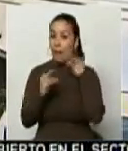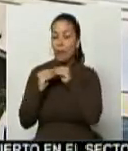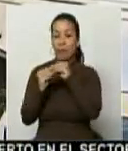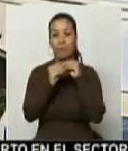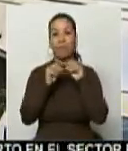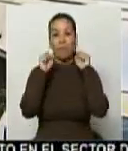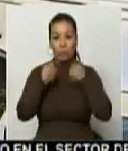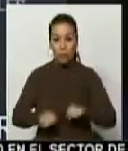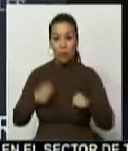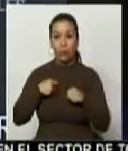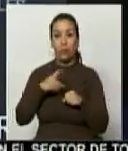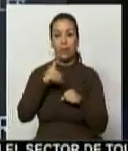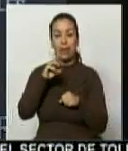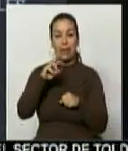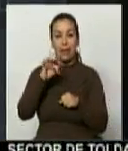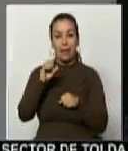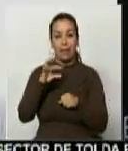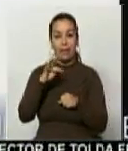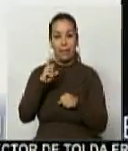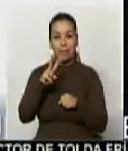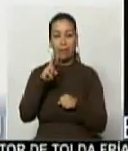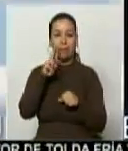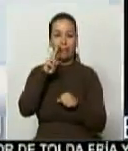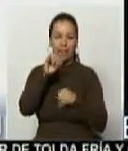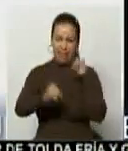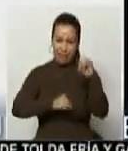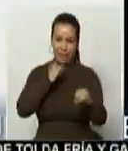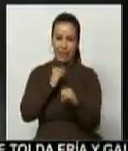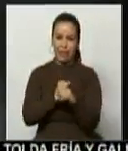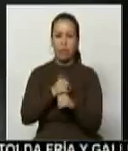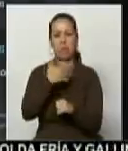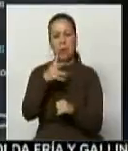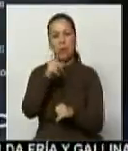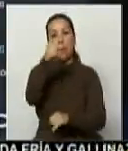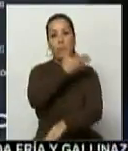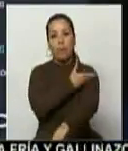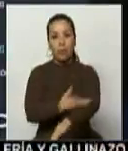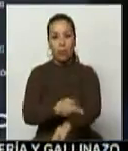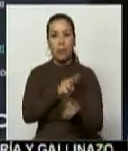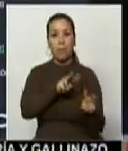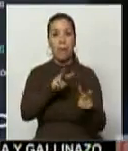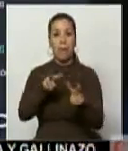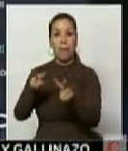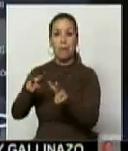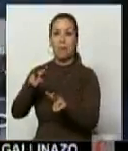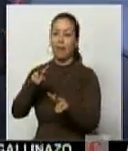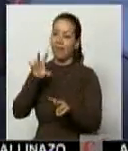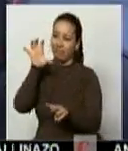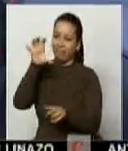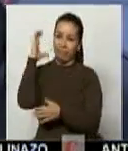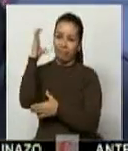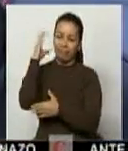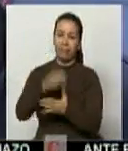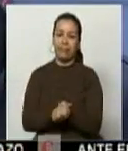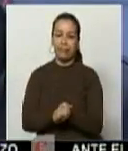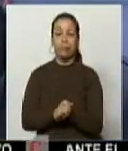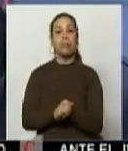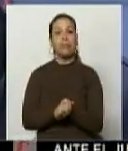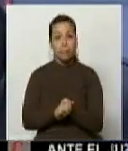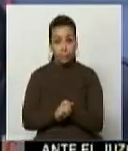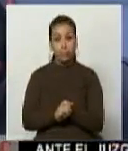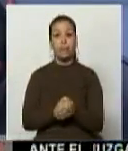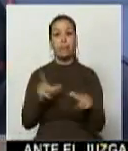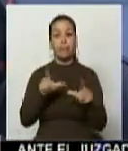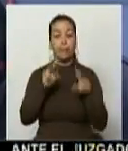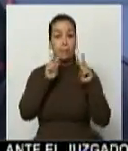a la parrilla de DirecTV, cable operador internacional que cuenta con más de 1.200.000 suscriptores en todo el país. El televidente de hoy es un